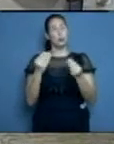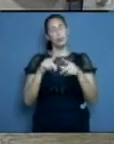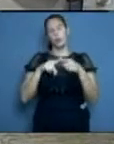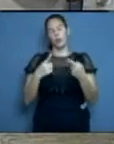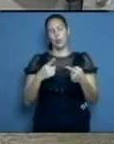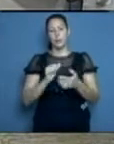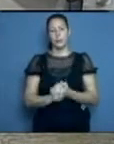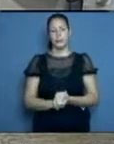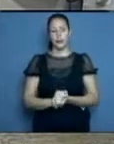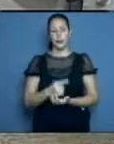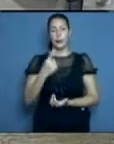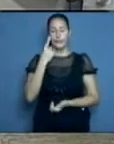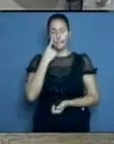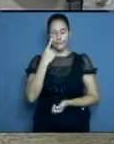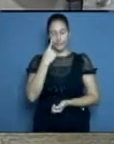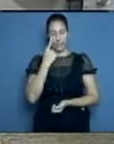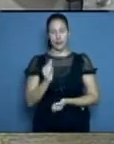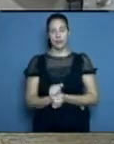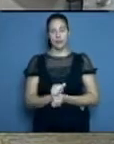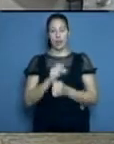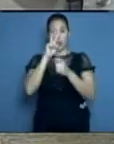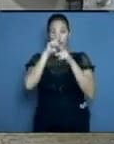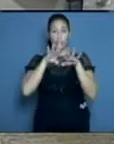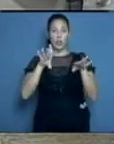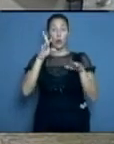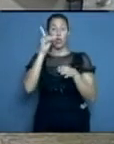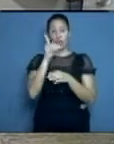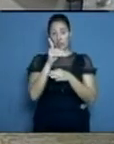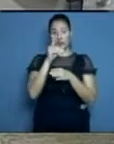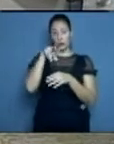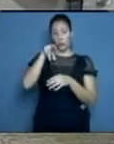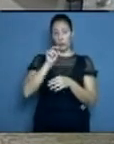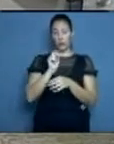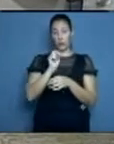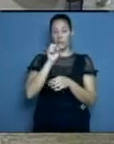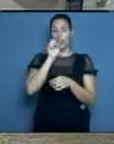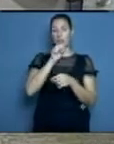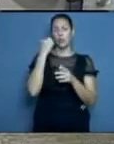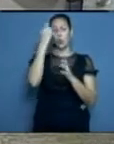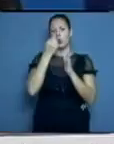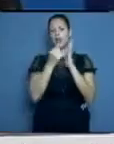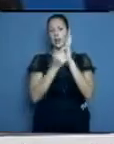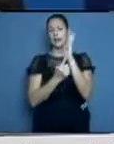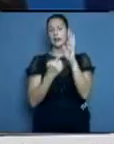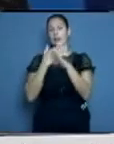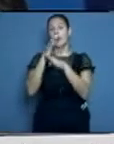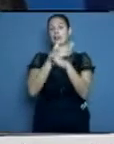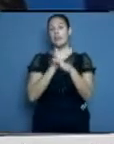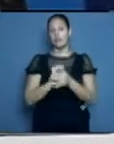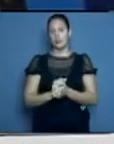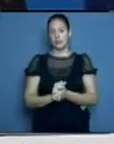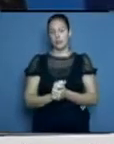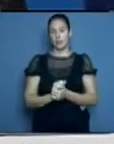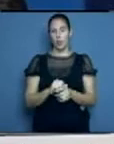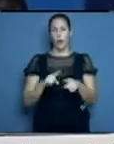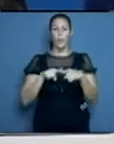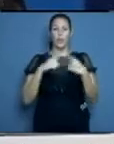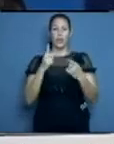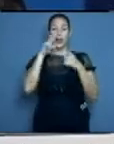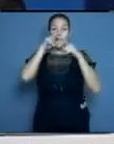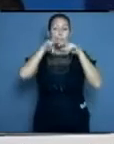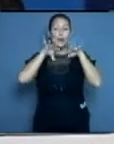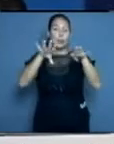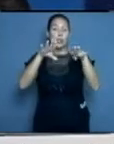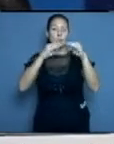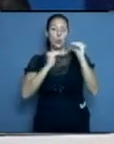tiene una característica que es la diferencia de otras cepas. En primer lugar es que la carga viral es muy